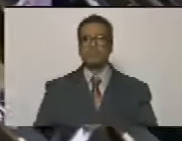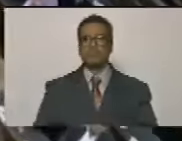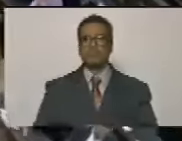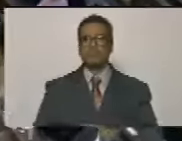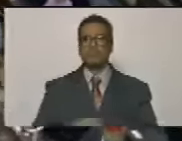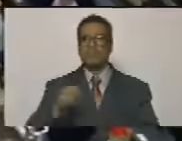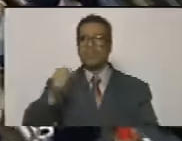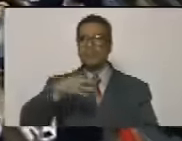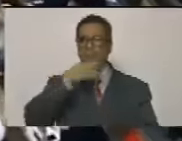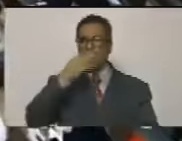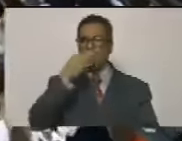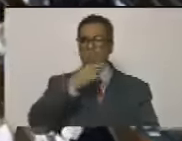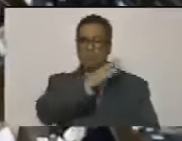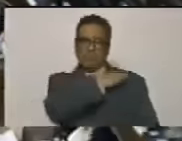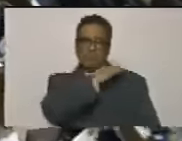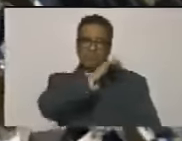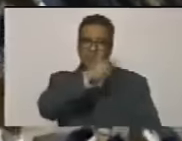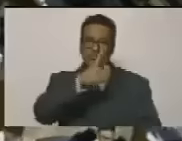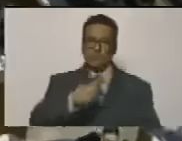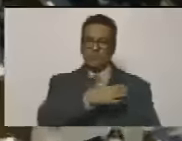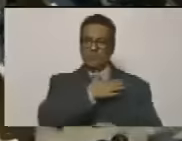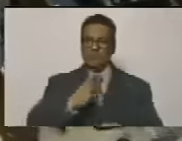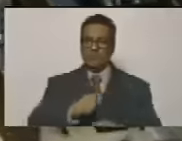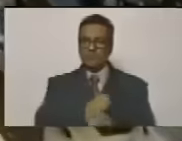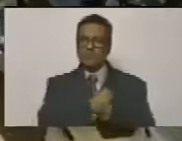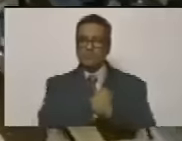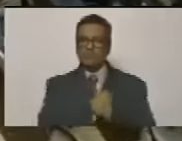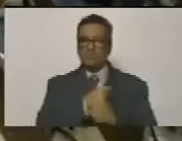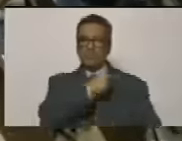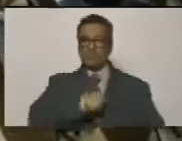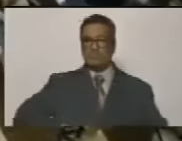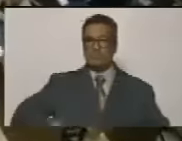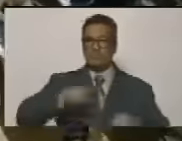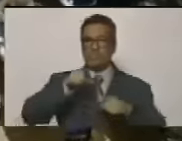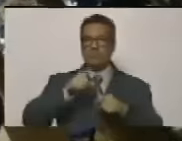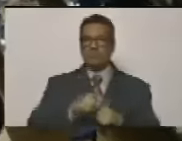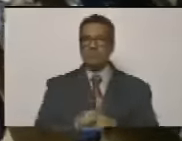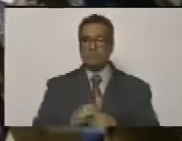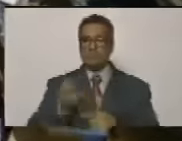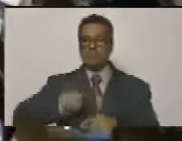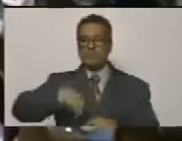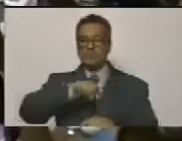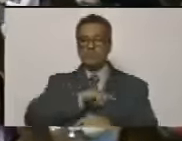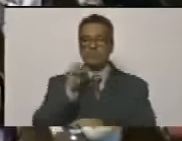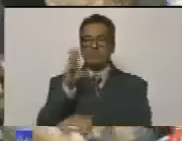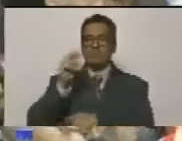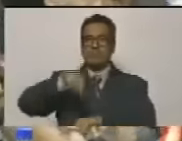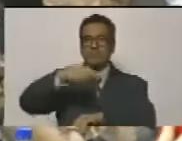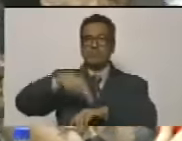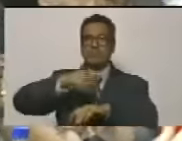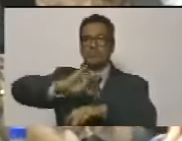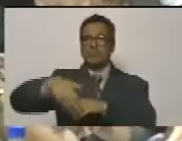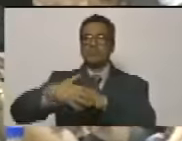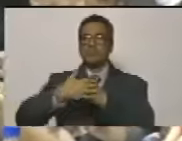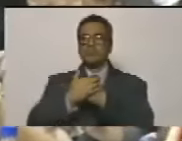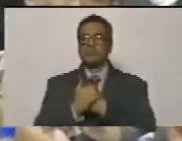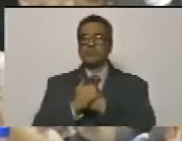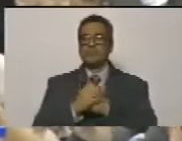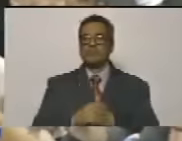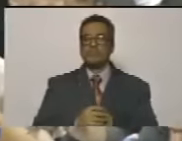Buenas tardes, junta directiva, querido y apreciado presidente de nuestra Asamblea Nacional, Jorge Rodrigo,